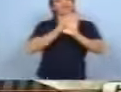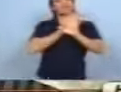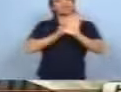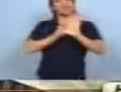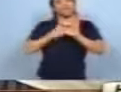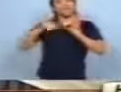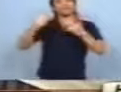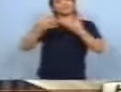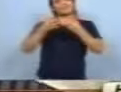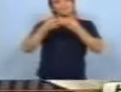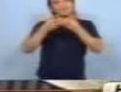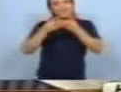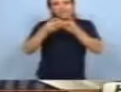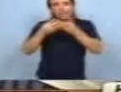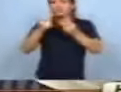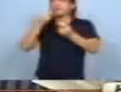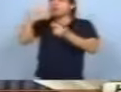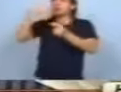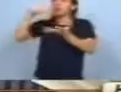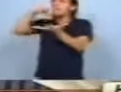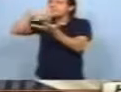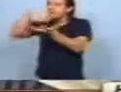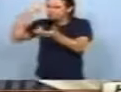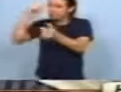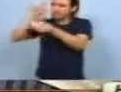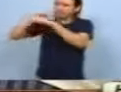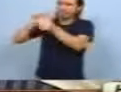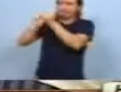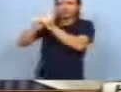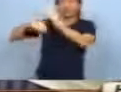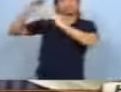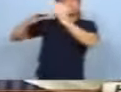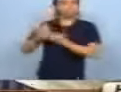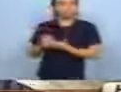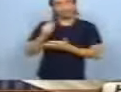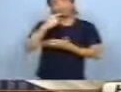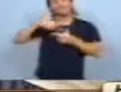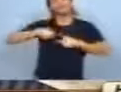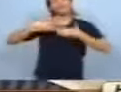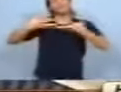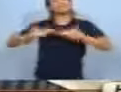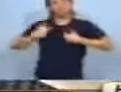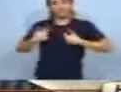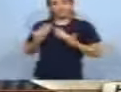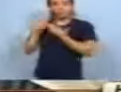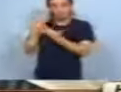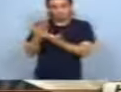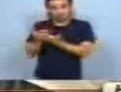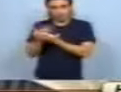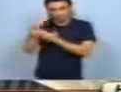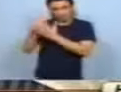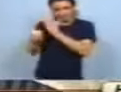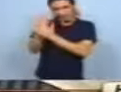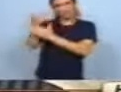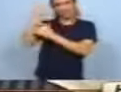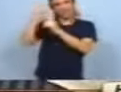finalmente...? Pero hay una empresa que construye... proyecto, este proyecto, así como se lo presentamos, lo aceptó Néstor.